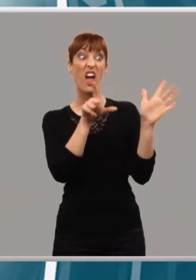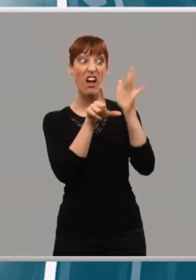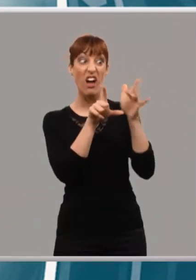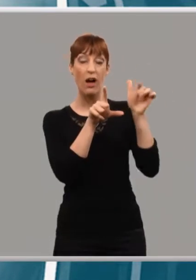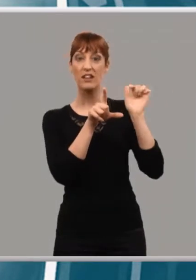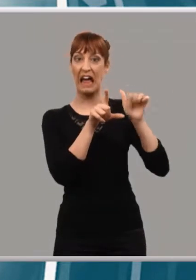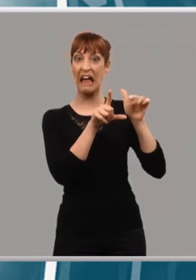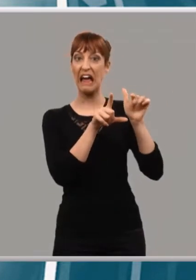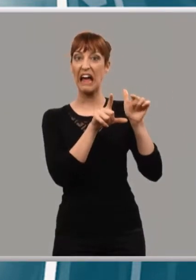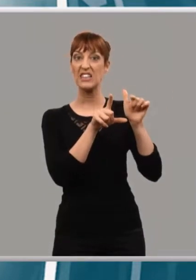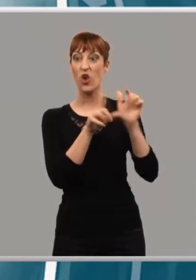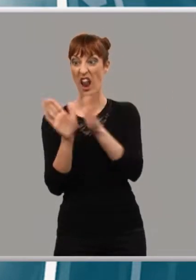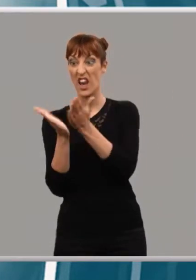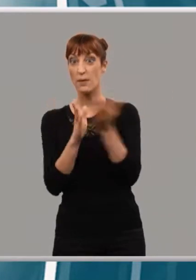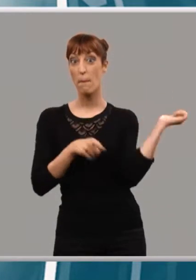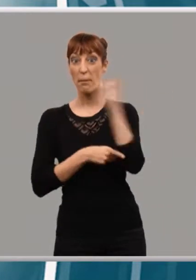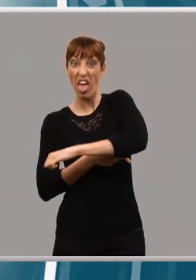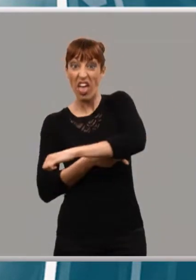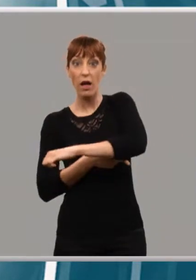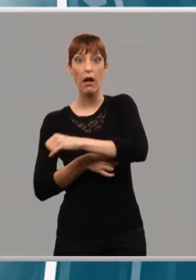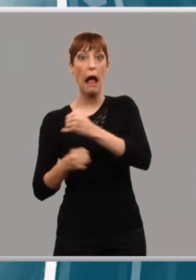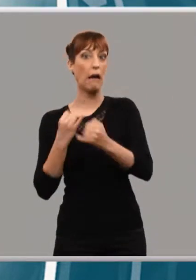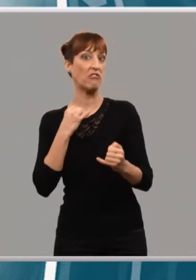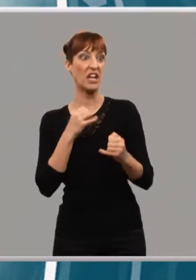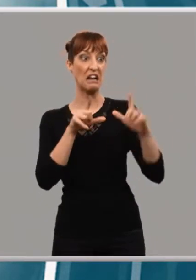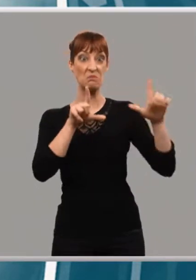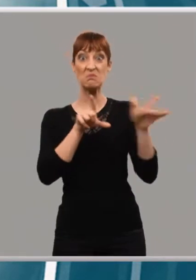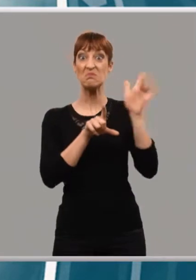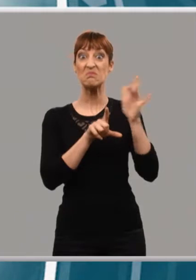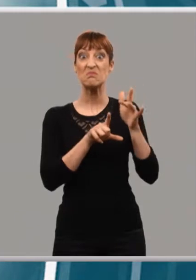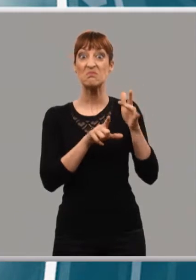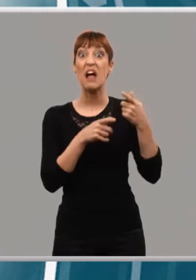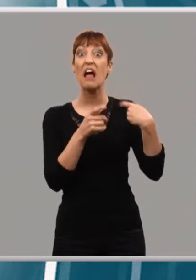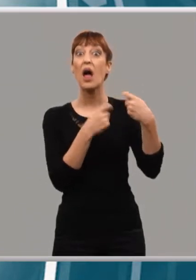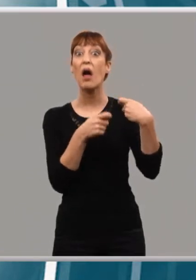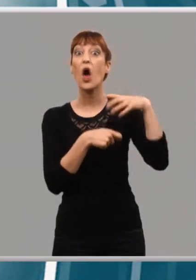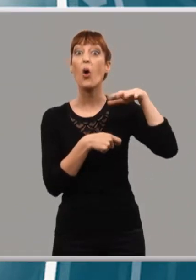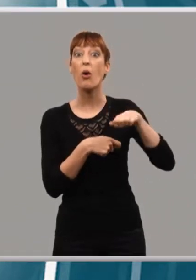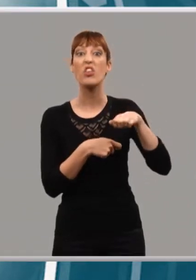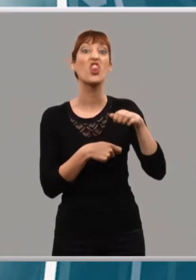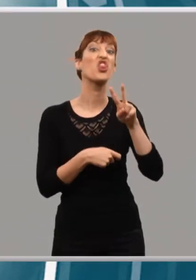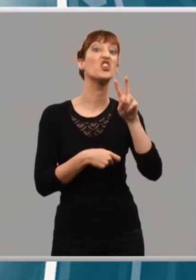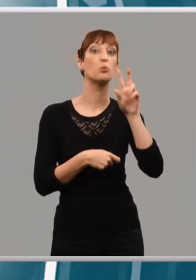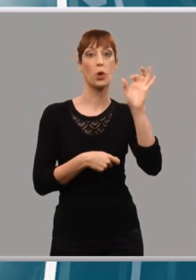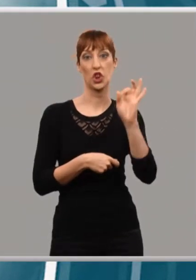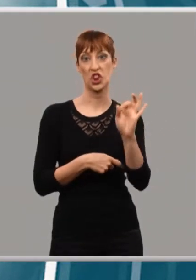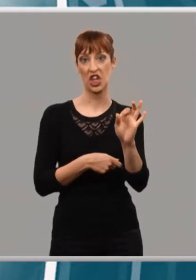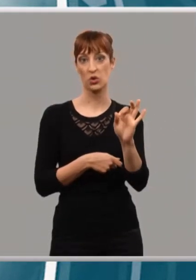apenas el 2,5% de las ventas de libros. Y se iba a comer todo el mercado.